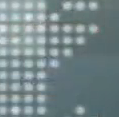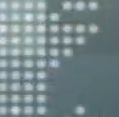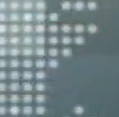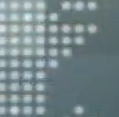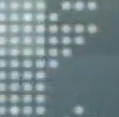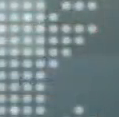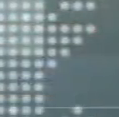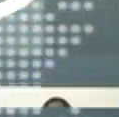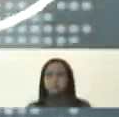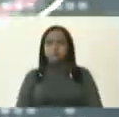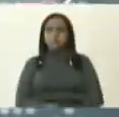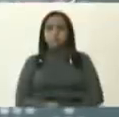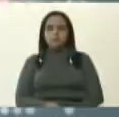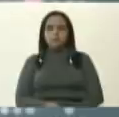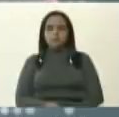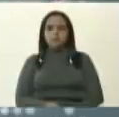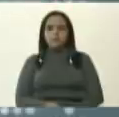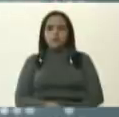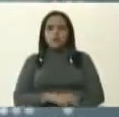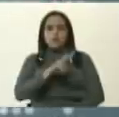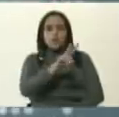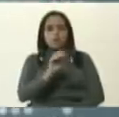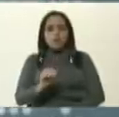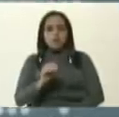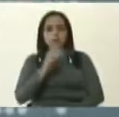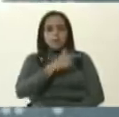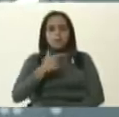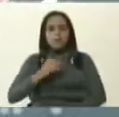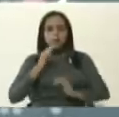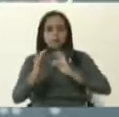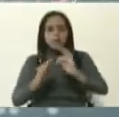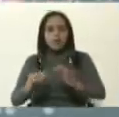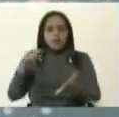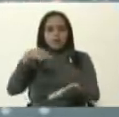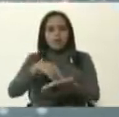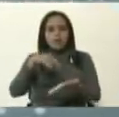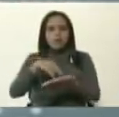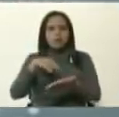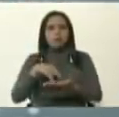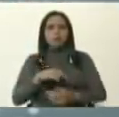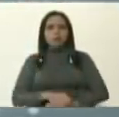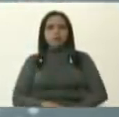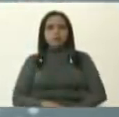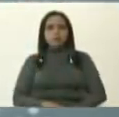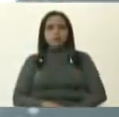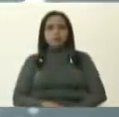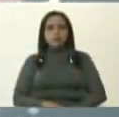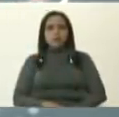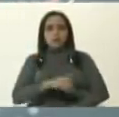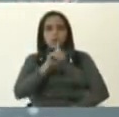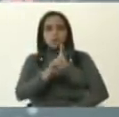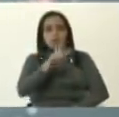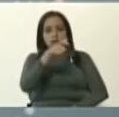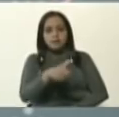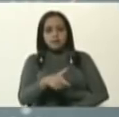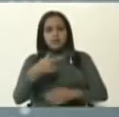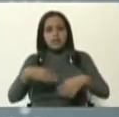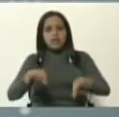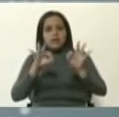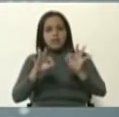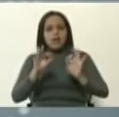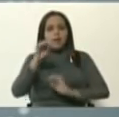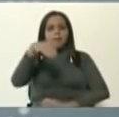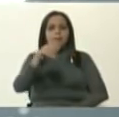del estado Carabobo. Vale mencionar que uno de estos casos, específicamente el de